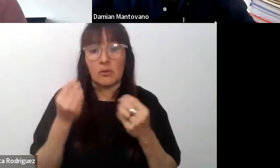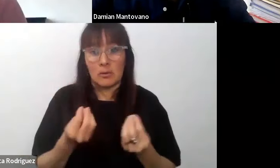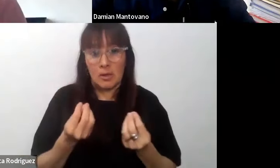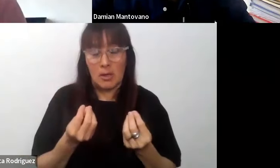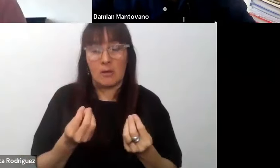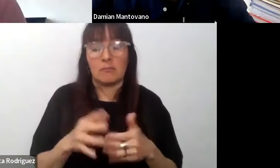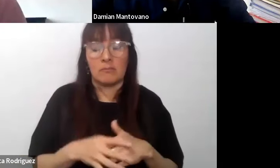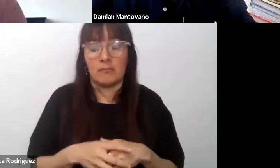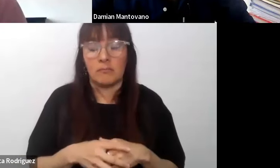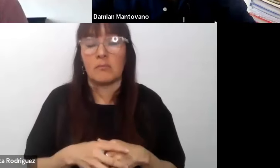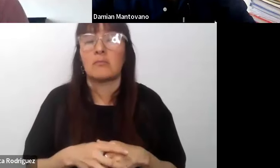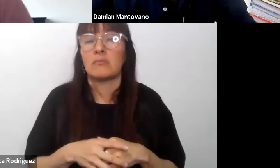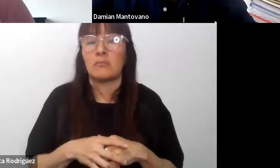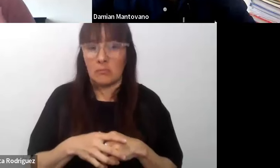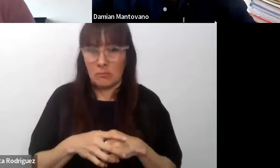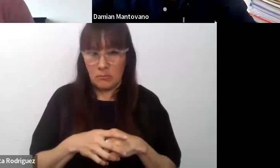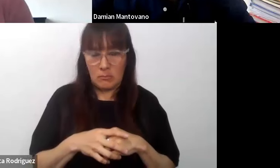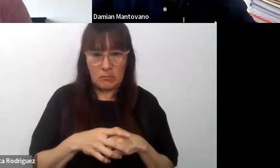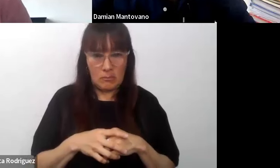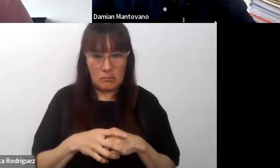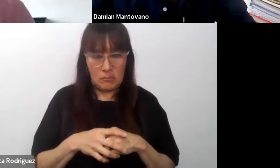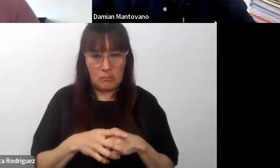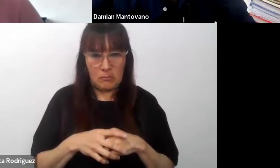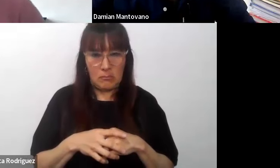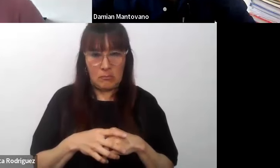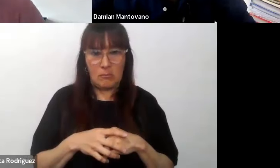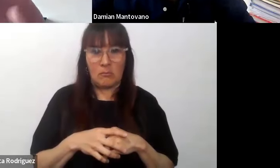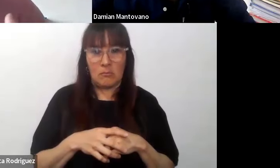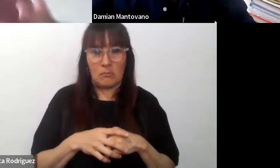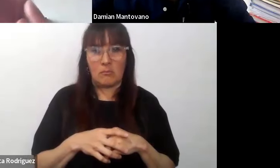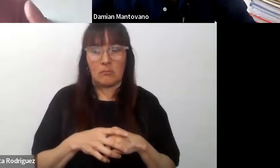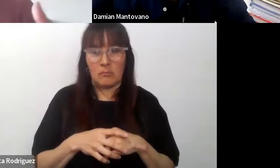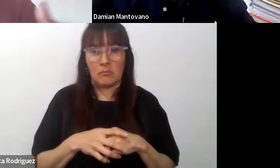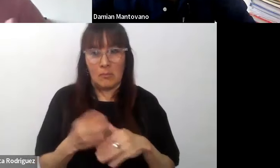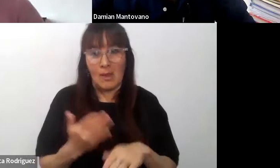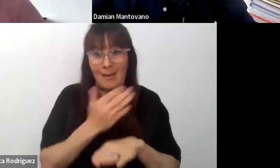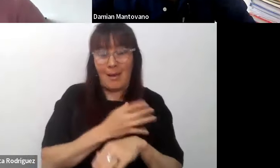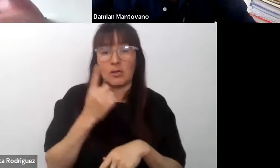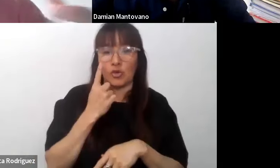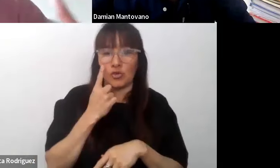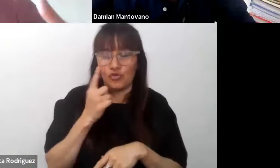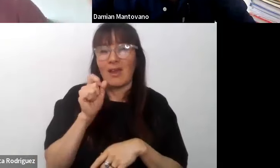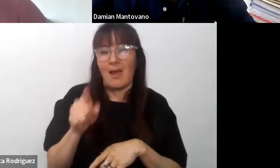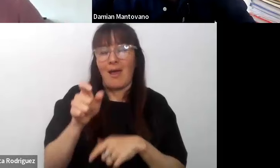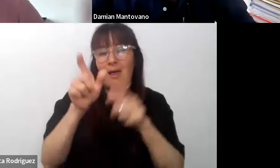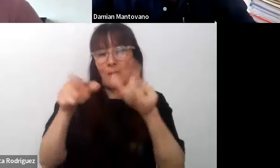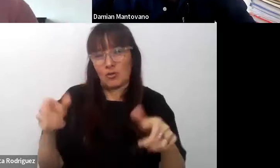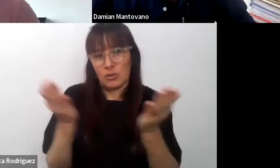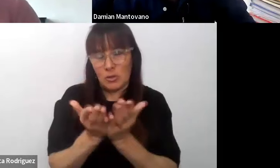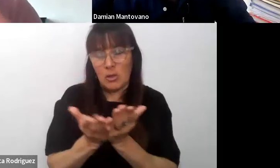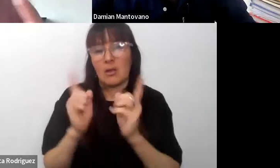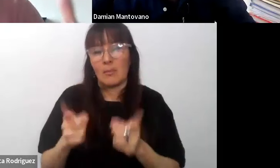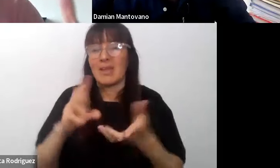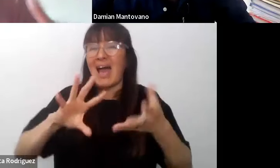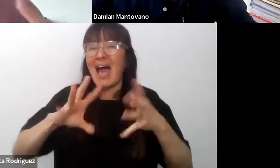compensar es decir que es mejor conocer a los alumnos y también hay que pensar en la adaptación